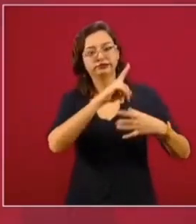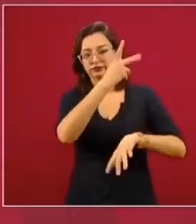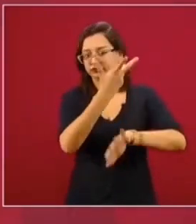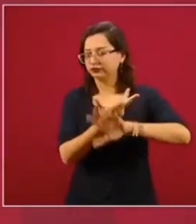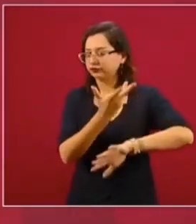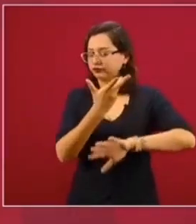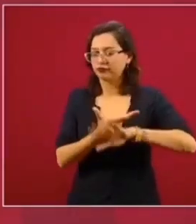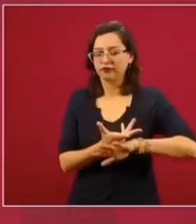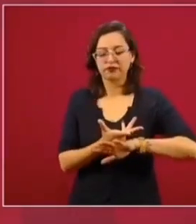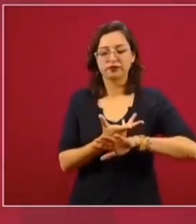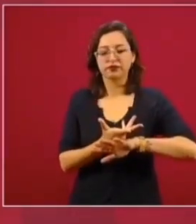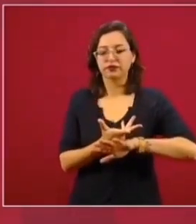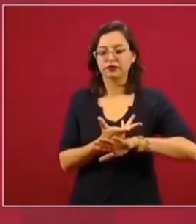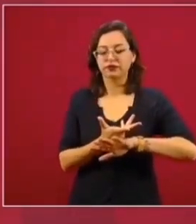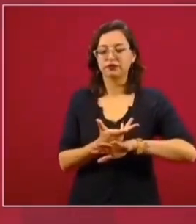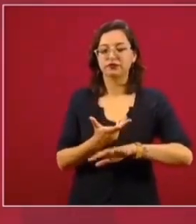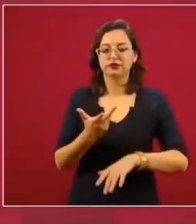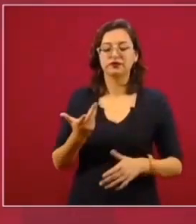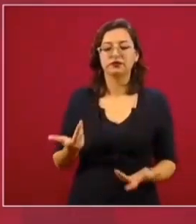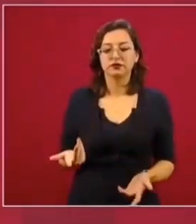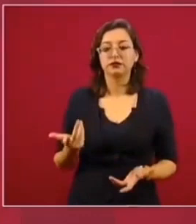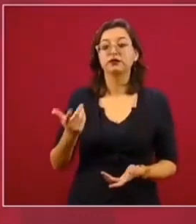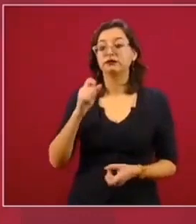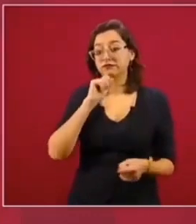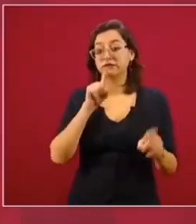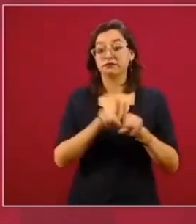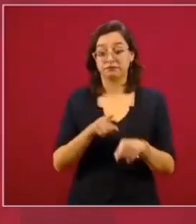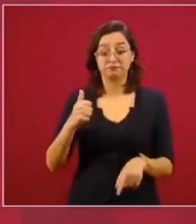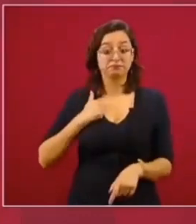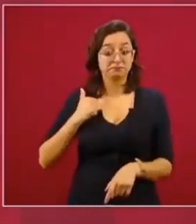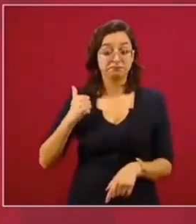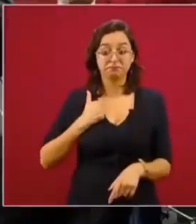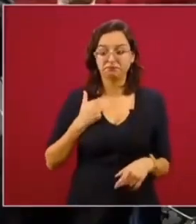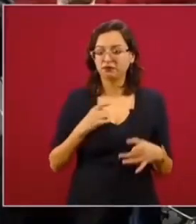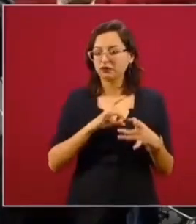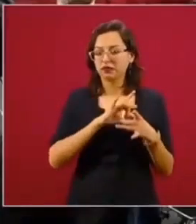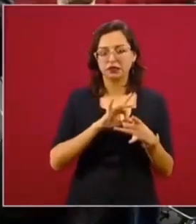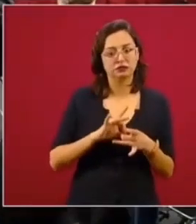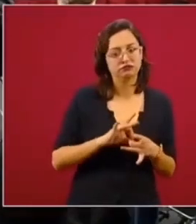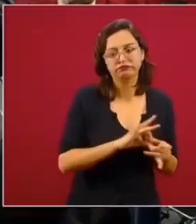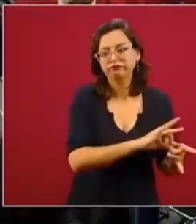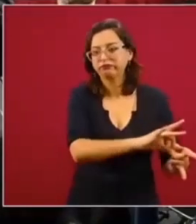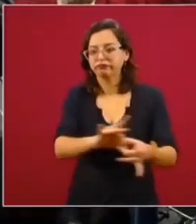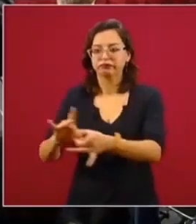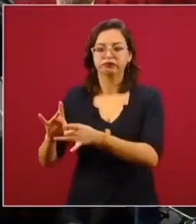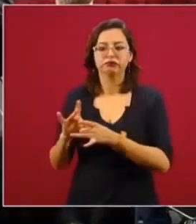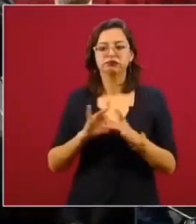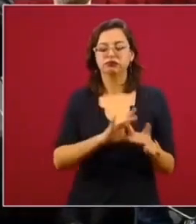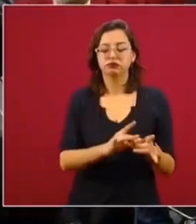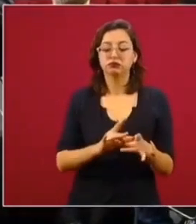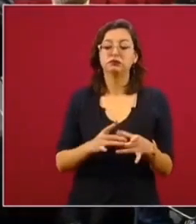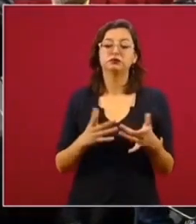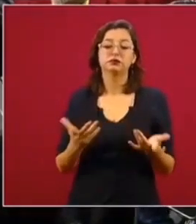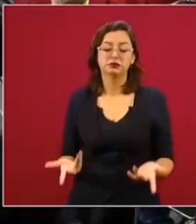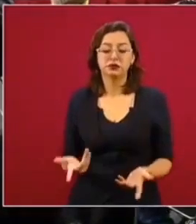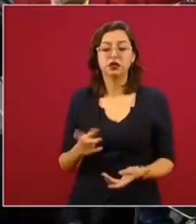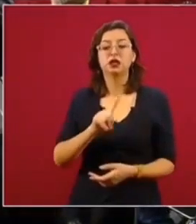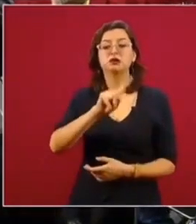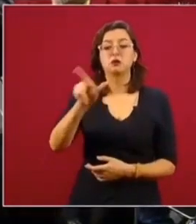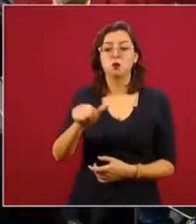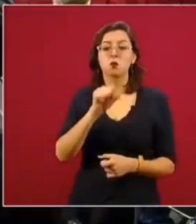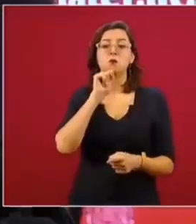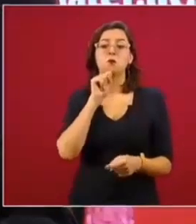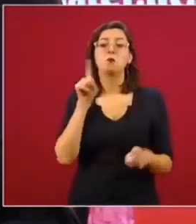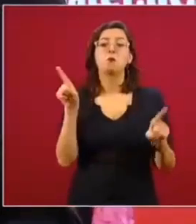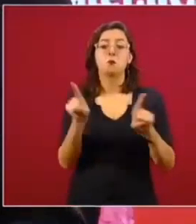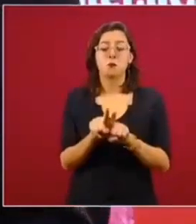se dan entre México y Estados Unidos, incluso Canadá, esa es otra posibilidad. Y luego también no